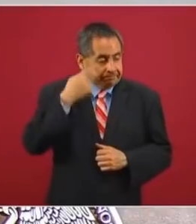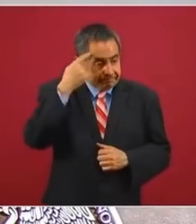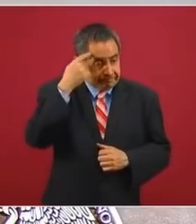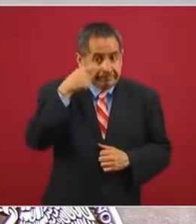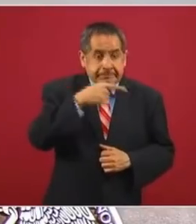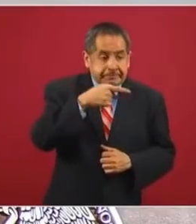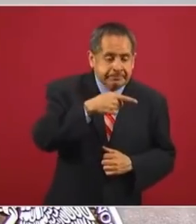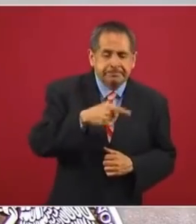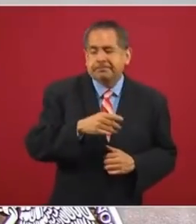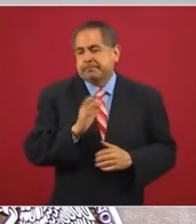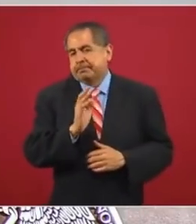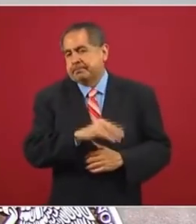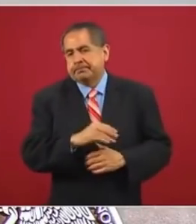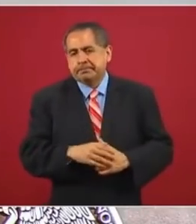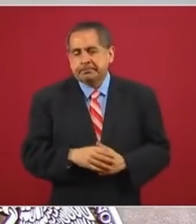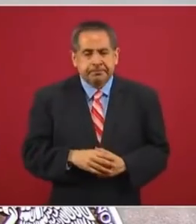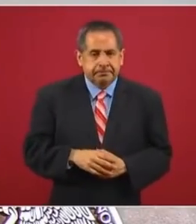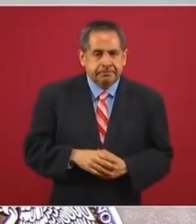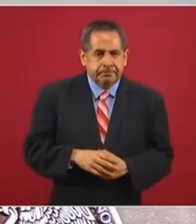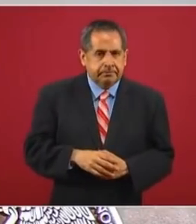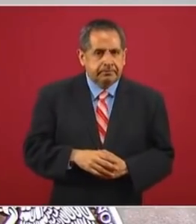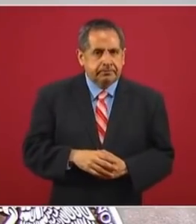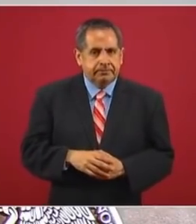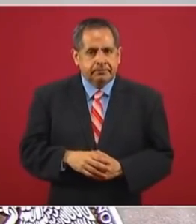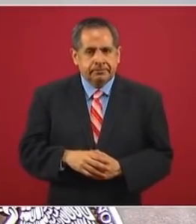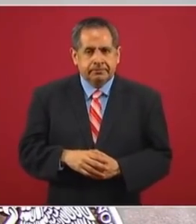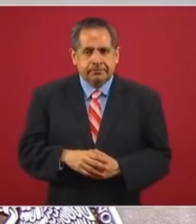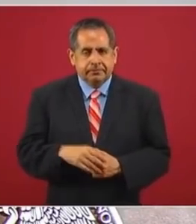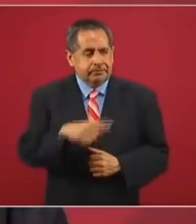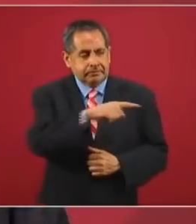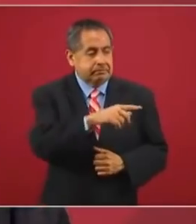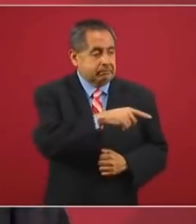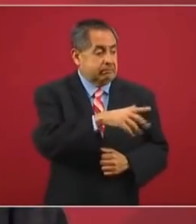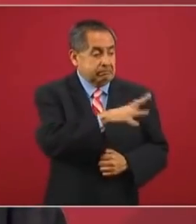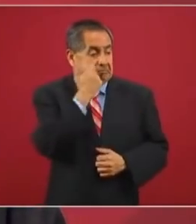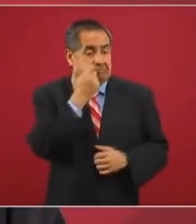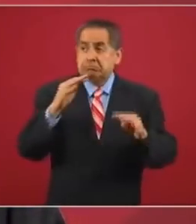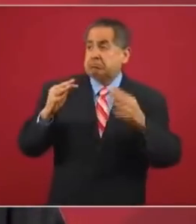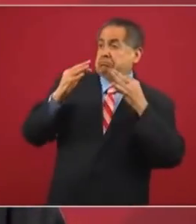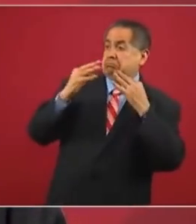todo ese protagonismo